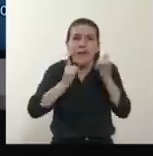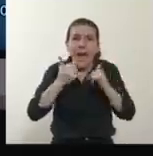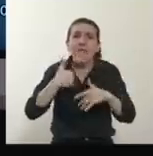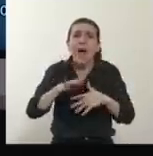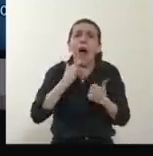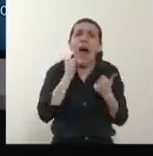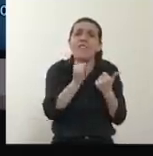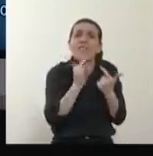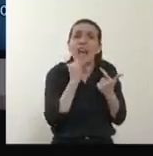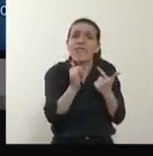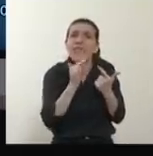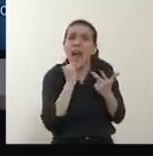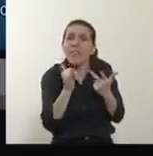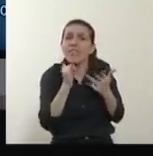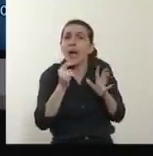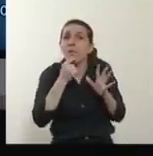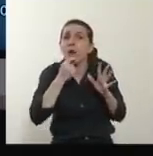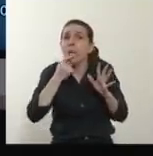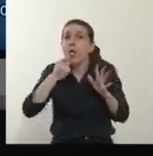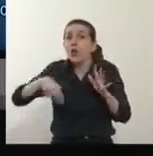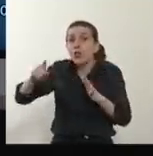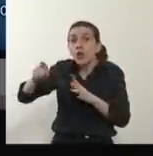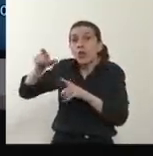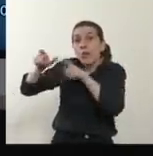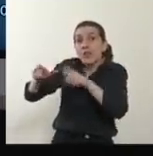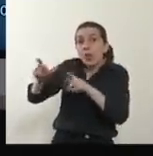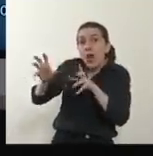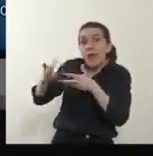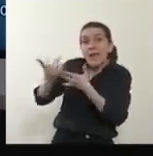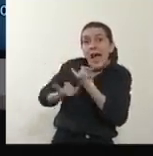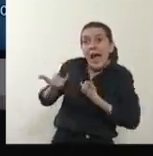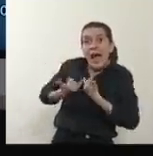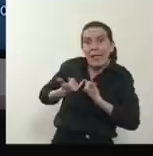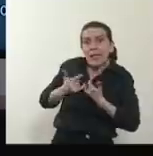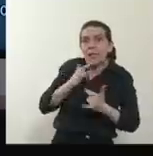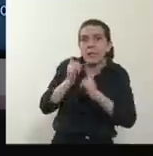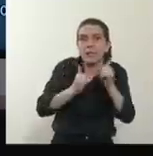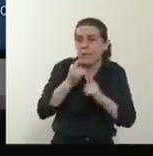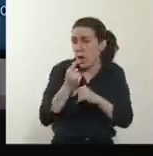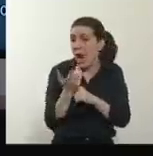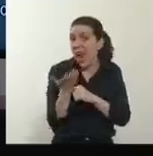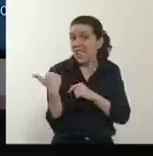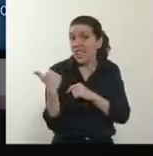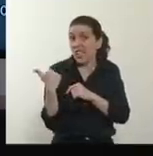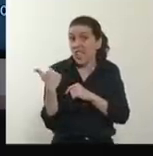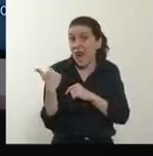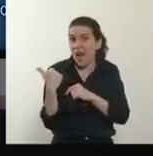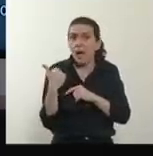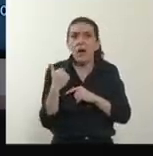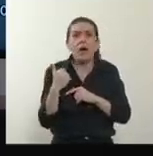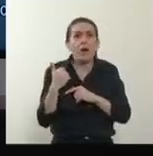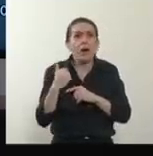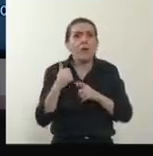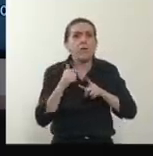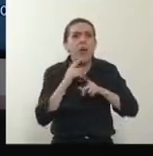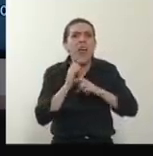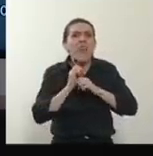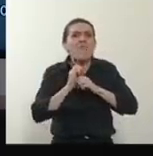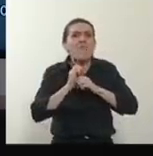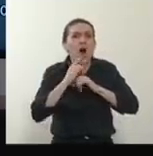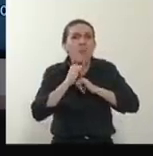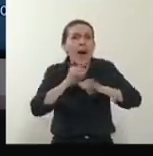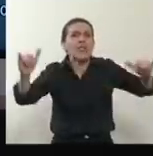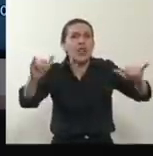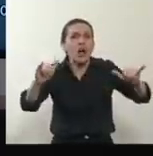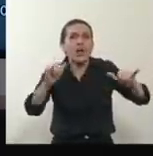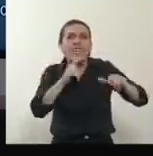los casos a medida que los vamos conociendo. Ayer, por ejemplo, informamos más de 100 casos. Pero eso no